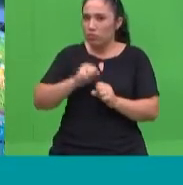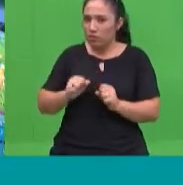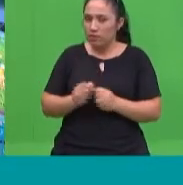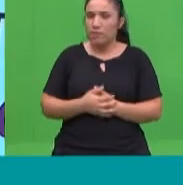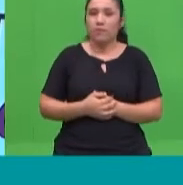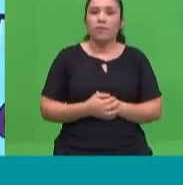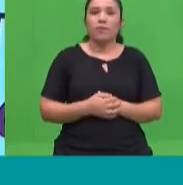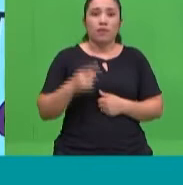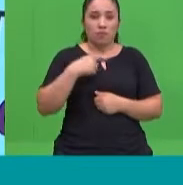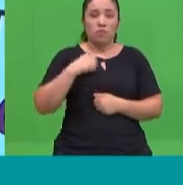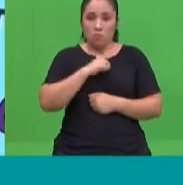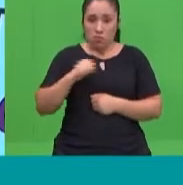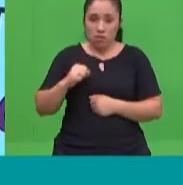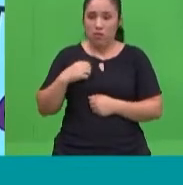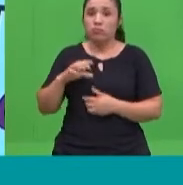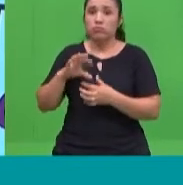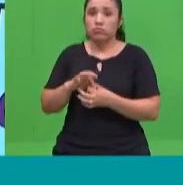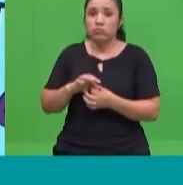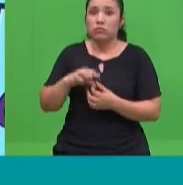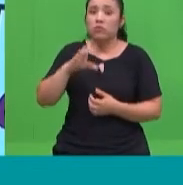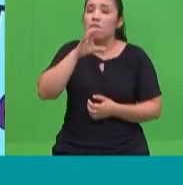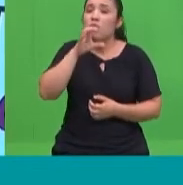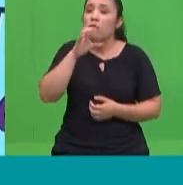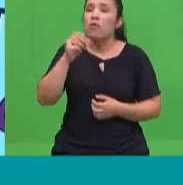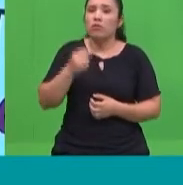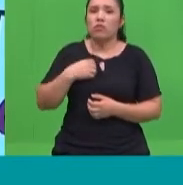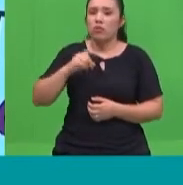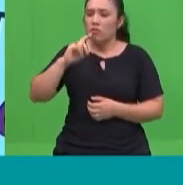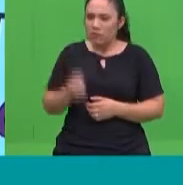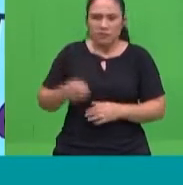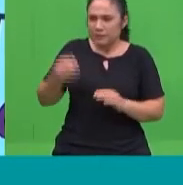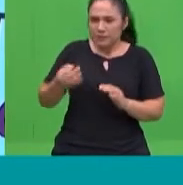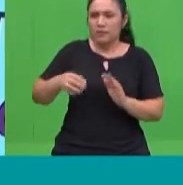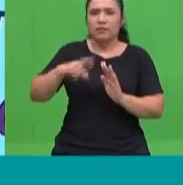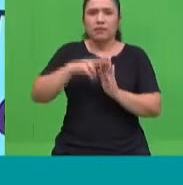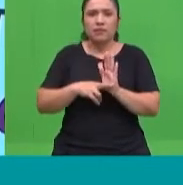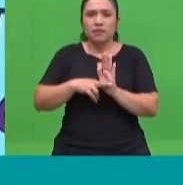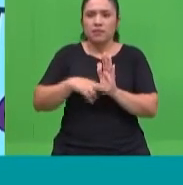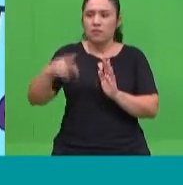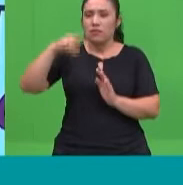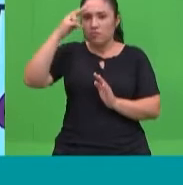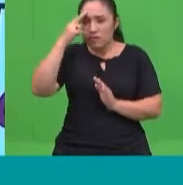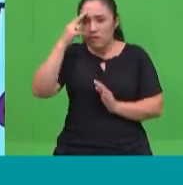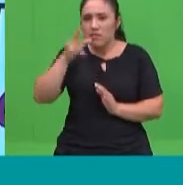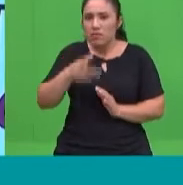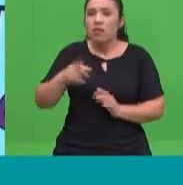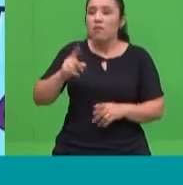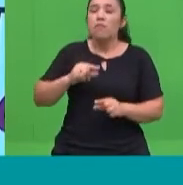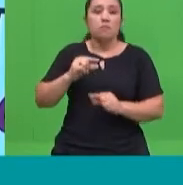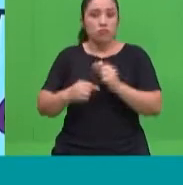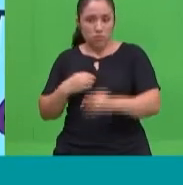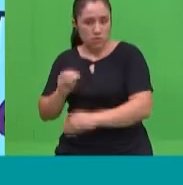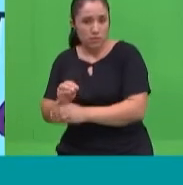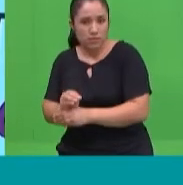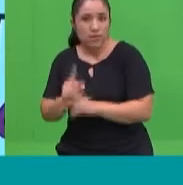como usted lo decía, no solamente es el hecho de ser exigentes, sino también acompañar a nuestros hijos en ese proceso lúdico,